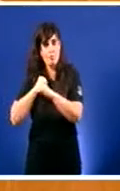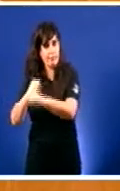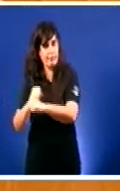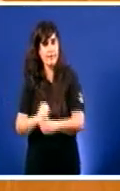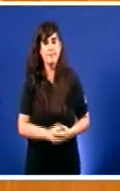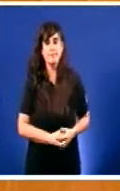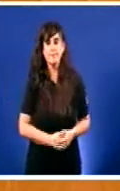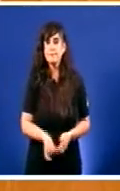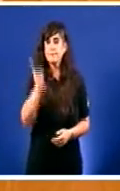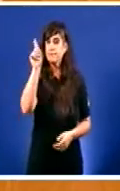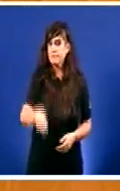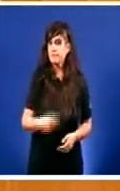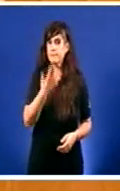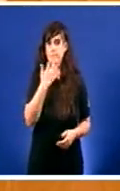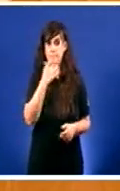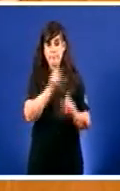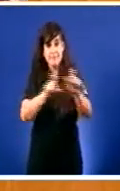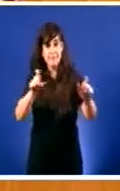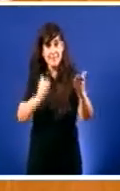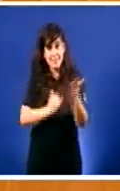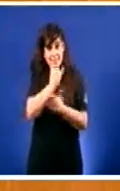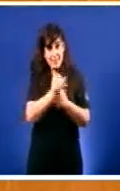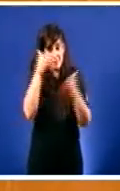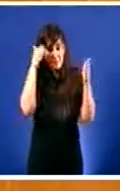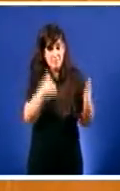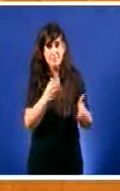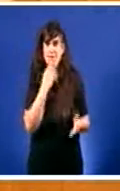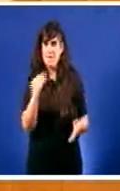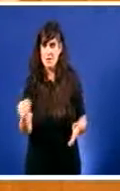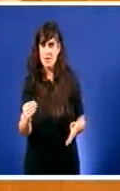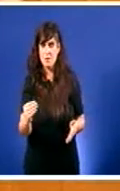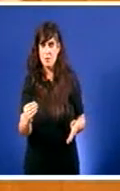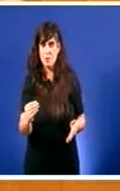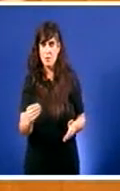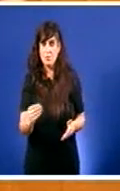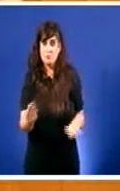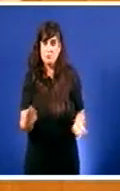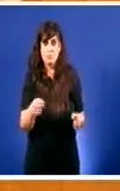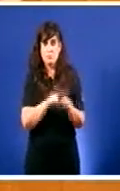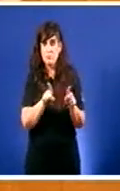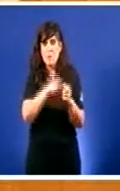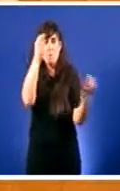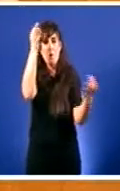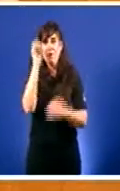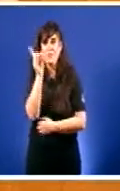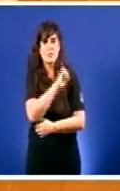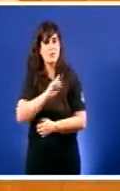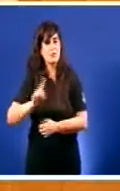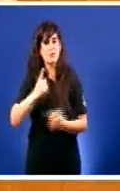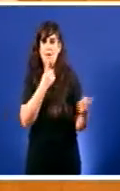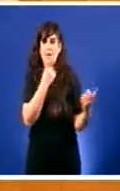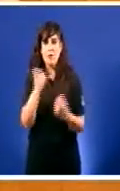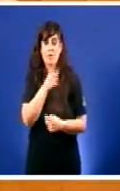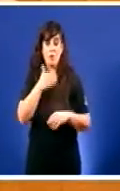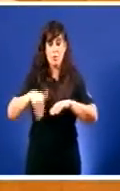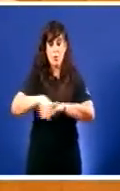O envellecemento da poboación agraria É unha das cuestións que só por eso merecerían Medidas extraordinarias de un goberno que